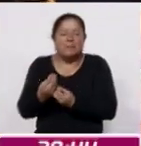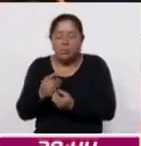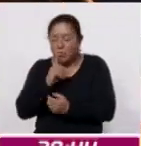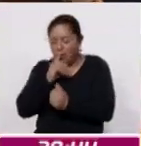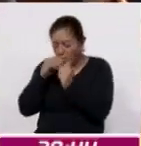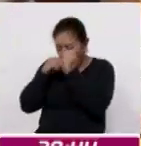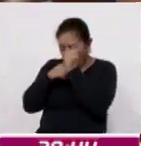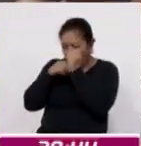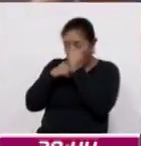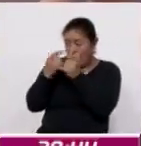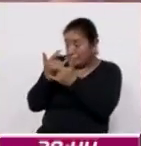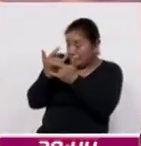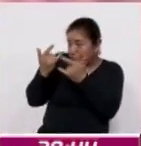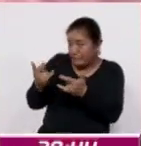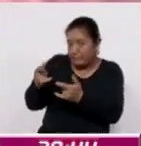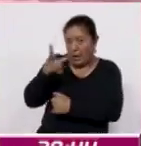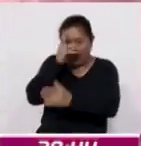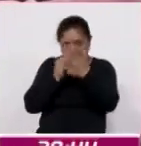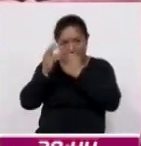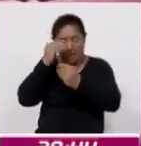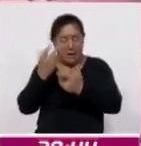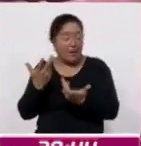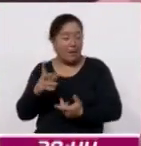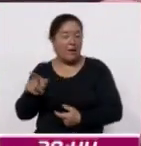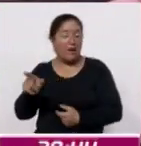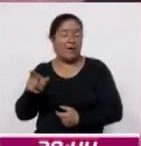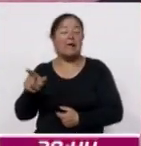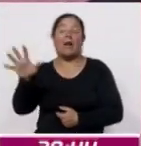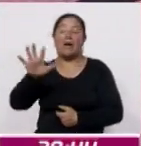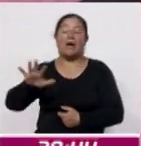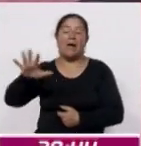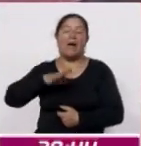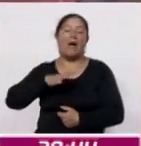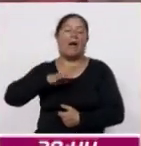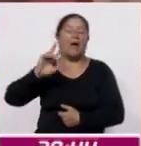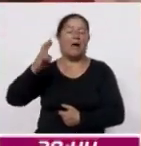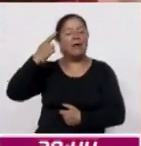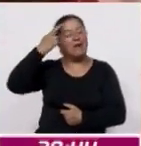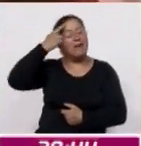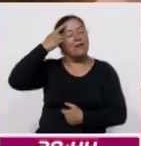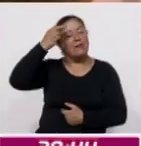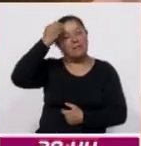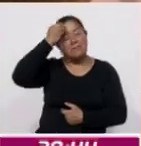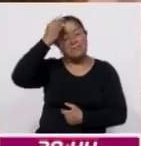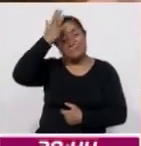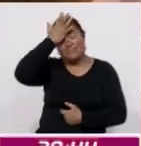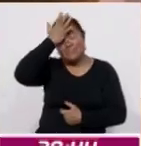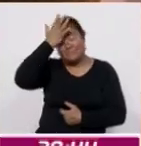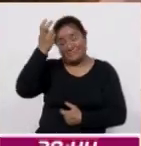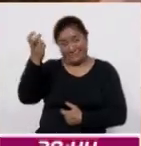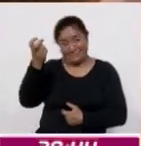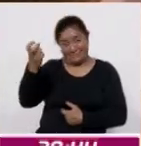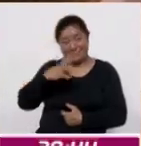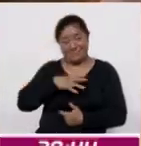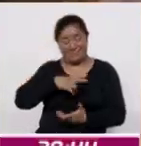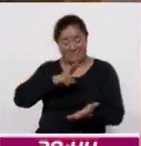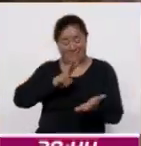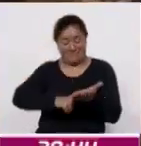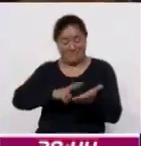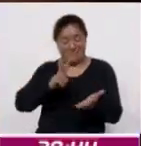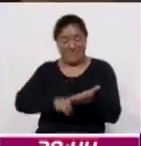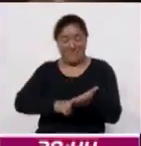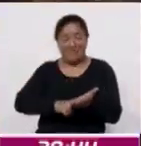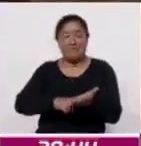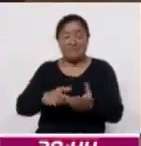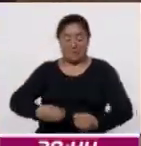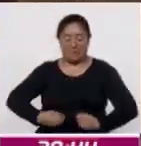aprendizajes y aventuras, los adultos mayores son los arquitectos de muchos recuerdos, y gracias a ellos, se aprenden valiosas lecciones